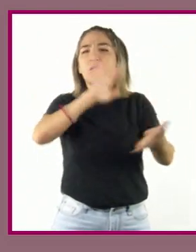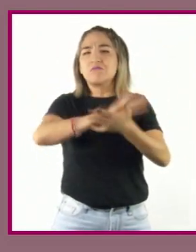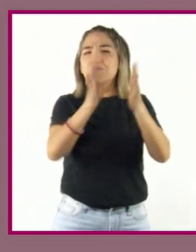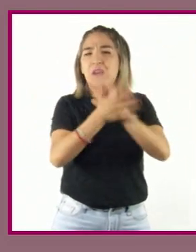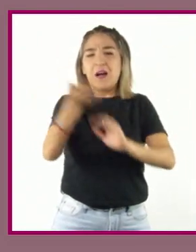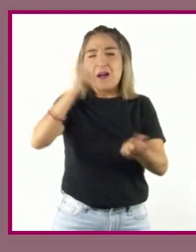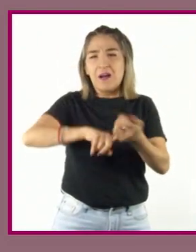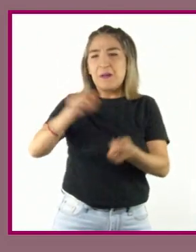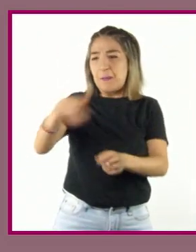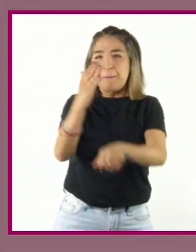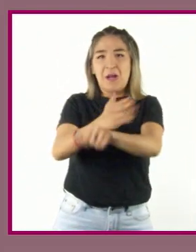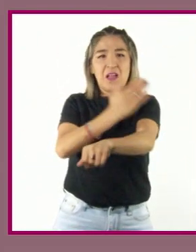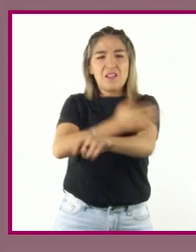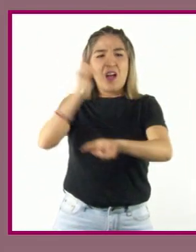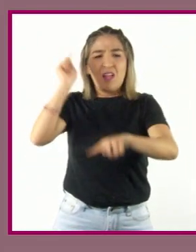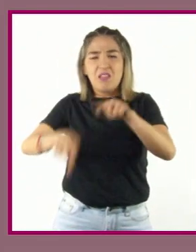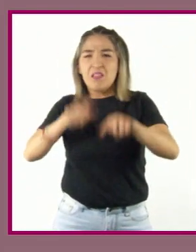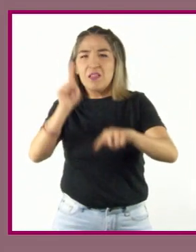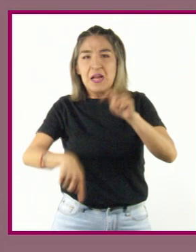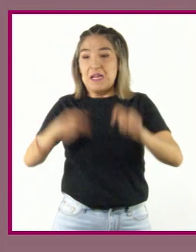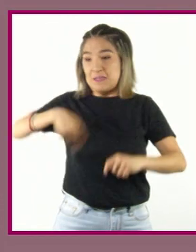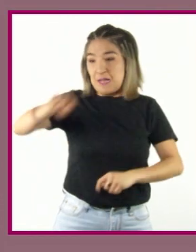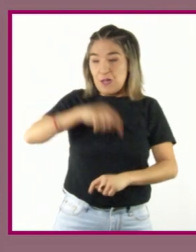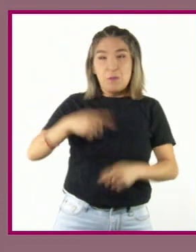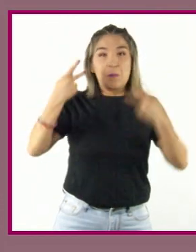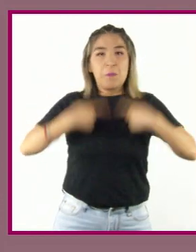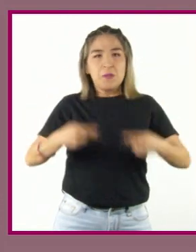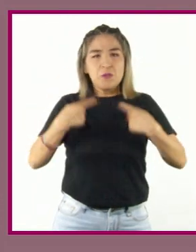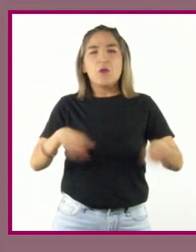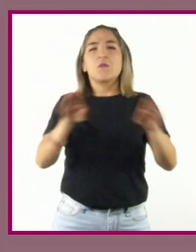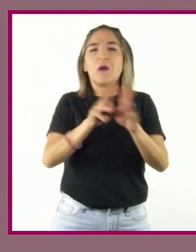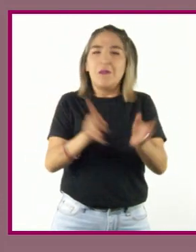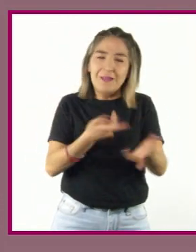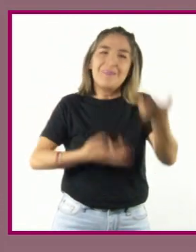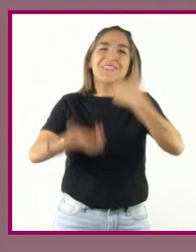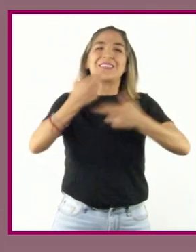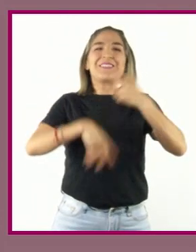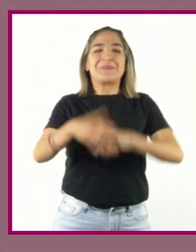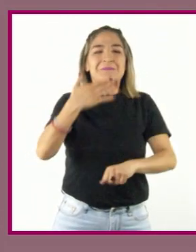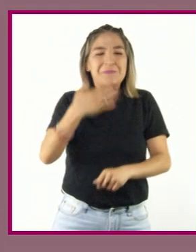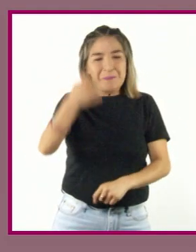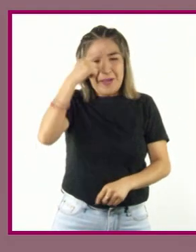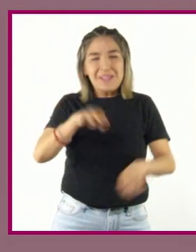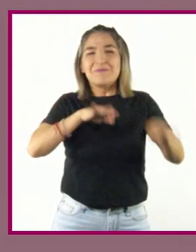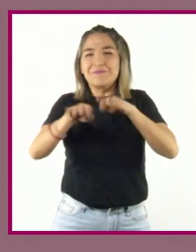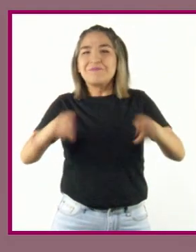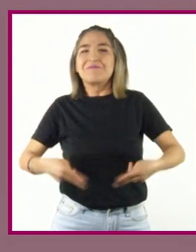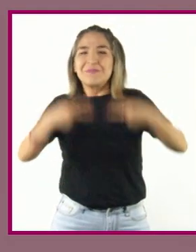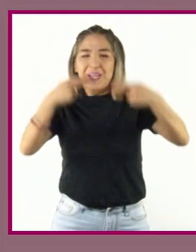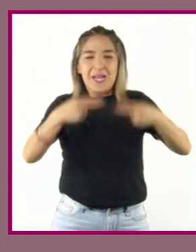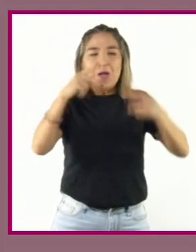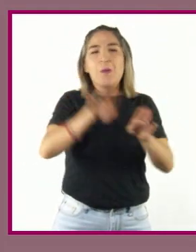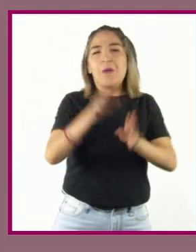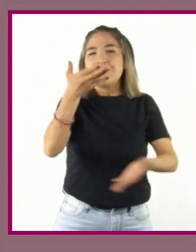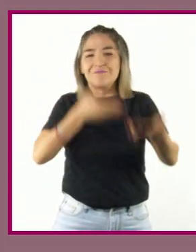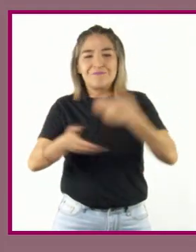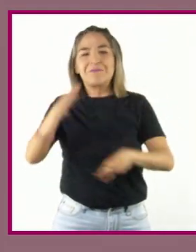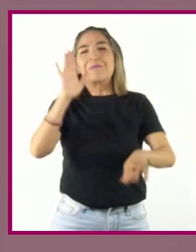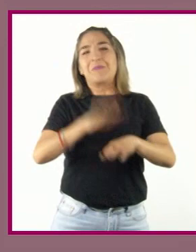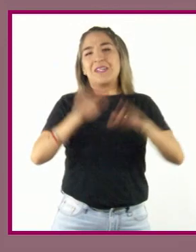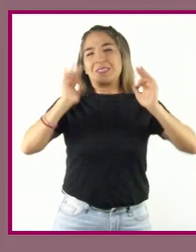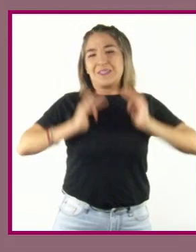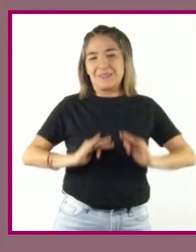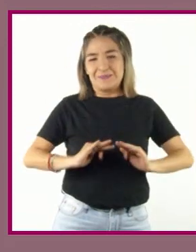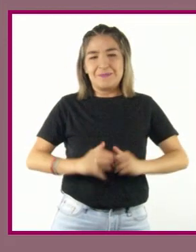en el saqueo maderero permitió que los habitantes retomaran sus actividades económicas y generaran dinámicas de convivencia más sanas.